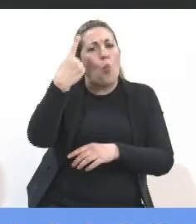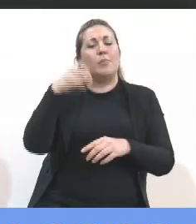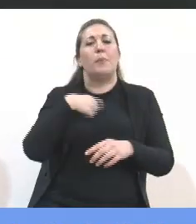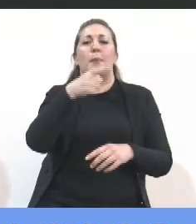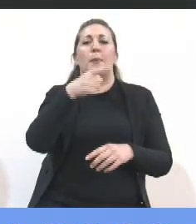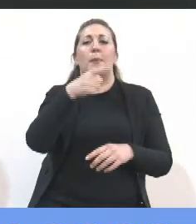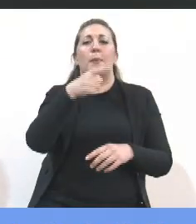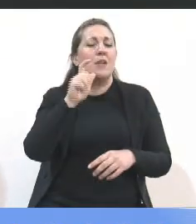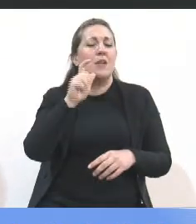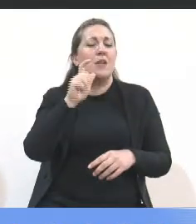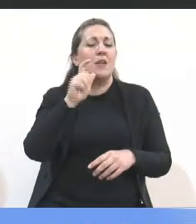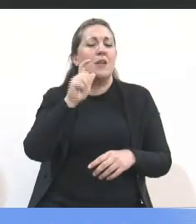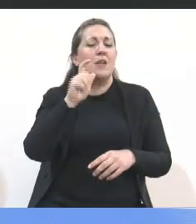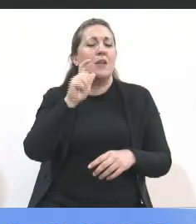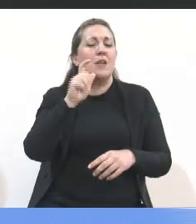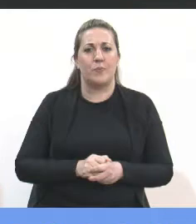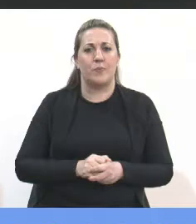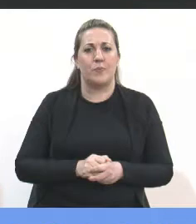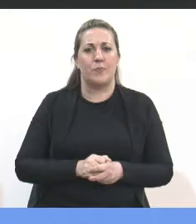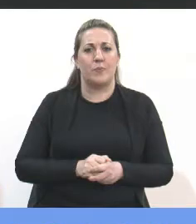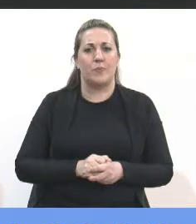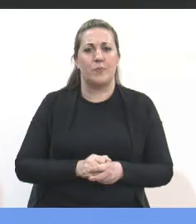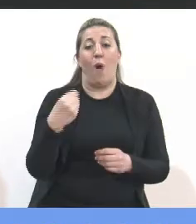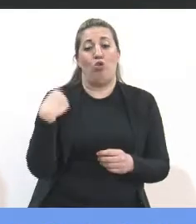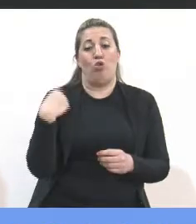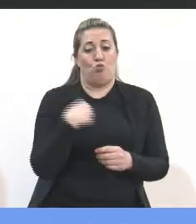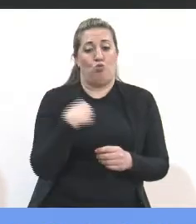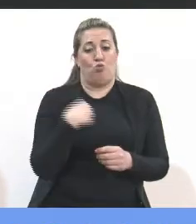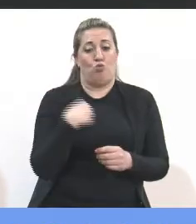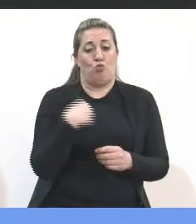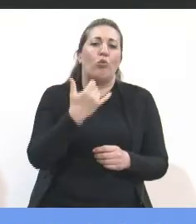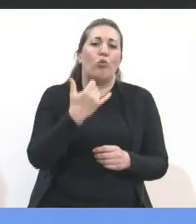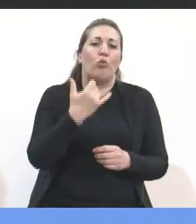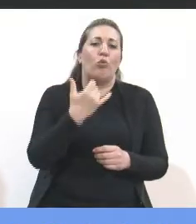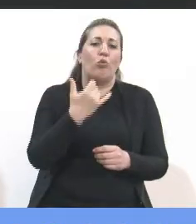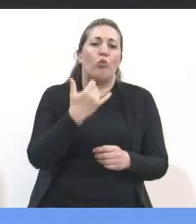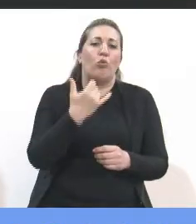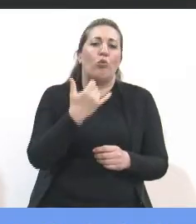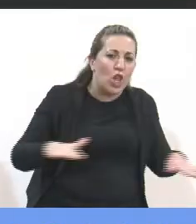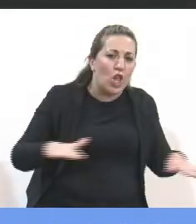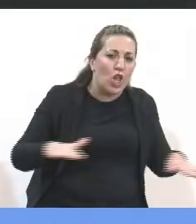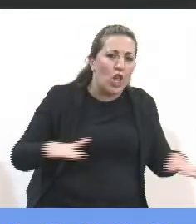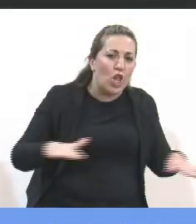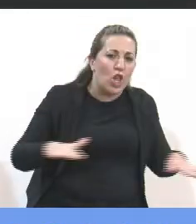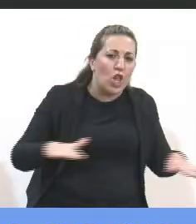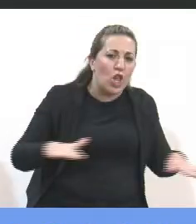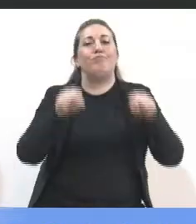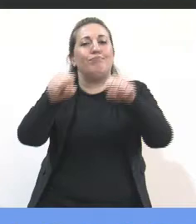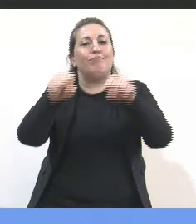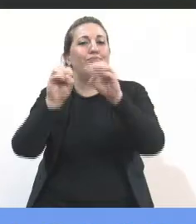hermosa. Él dice que cuando todos nosotros tenemos hijos pequeños, los llevamos a la escuela.